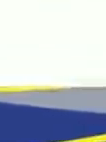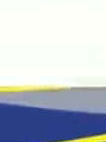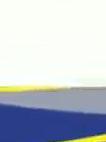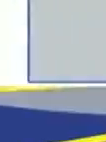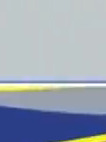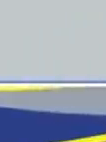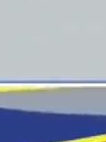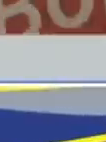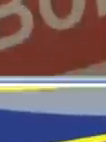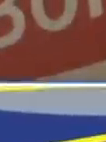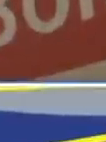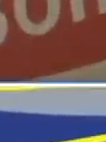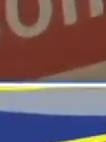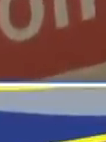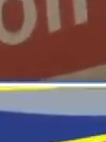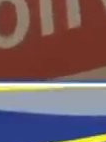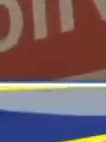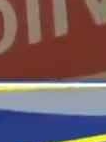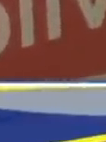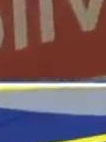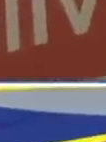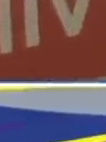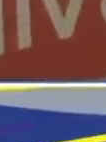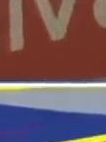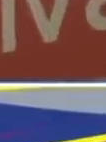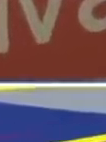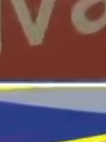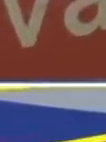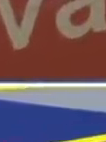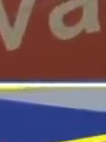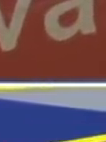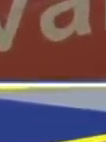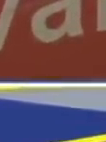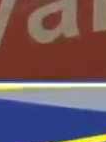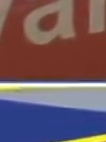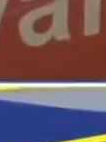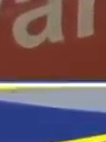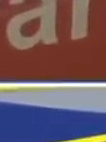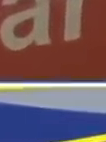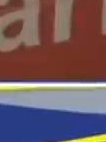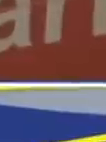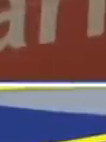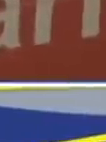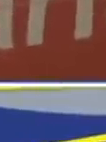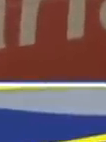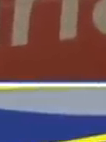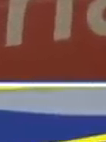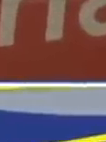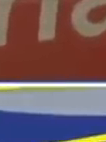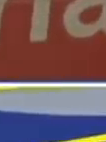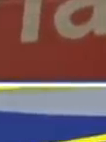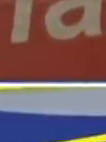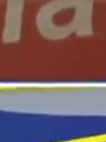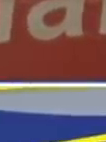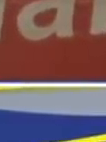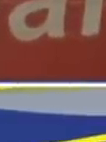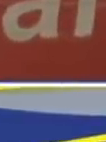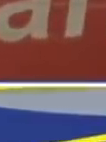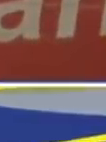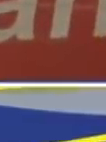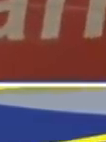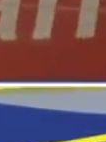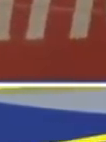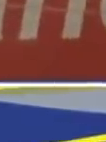vive y vive, de verdad, he tenido ese sentimiento, muy grande, todos estos días, viendo como la patria florece,